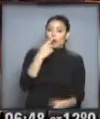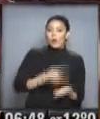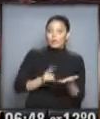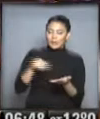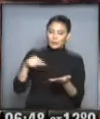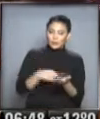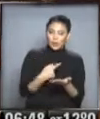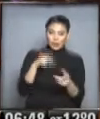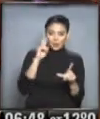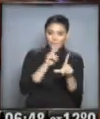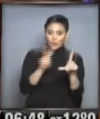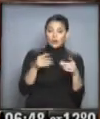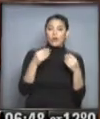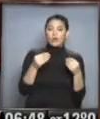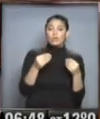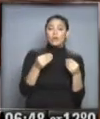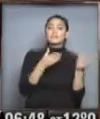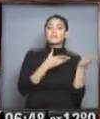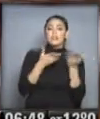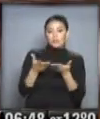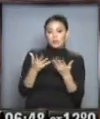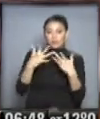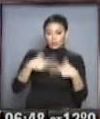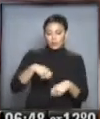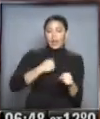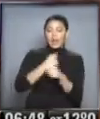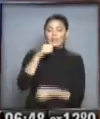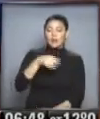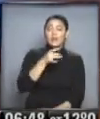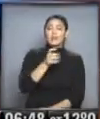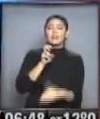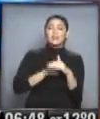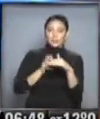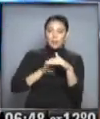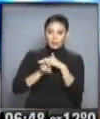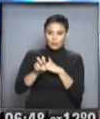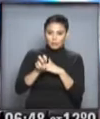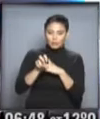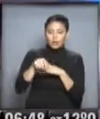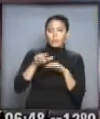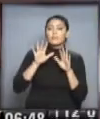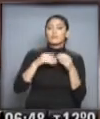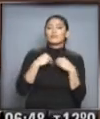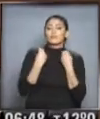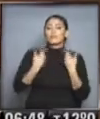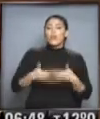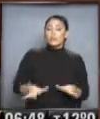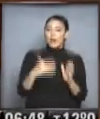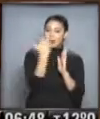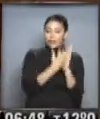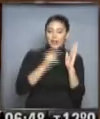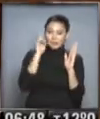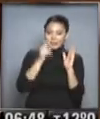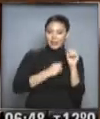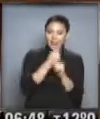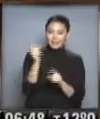ciudad, veamos cómo están funcionando los servicios. Por el momento, trenes, subces y premetro lo hacen de acuerdo a los cronogramas contemplados.